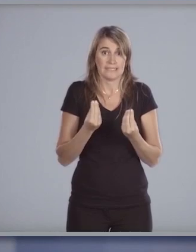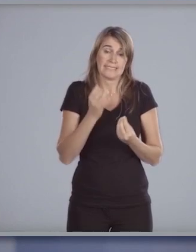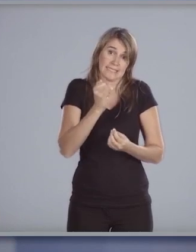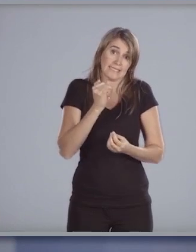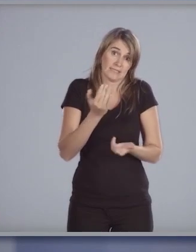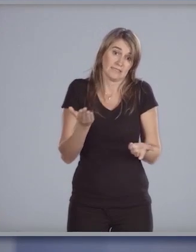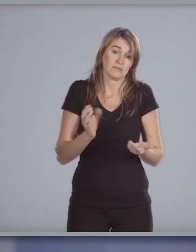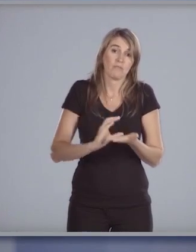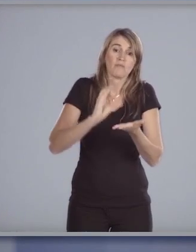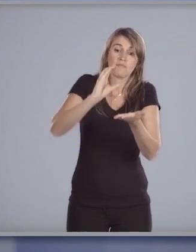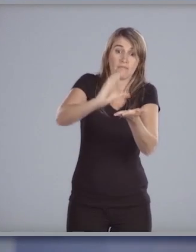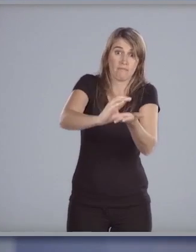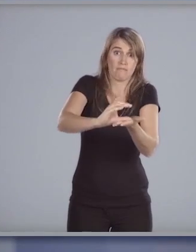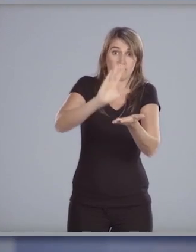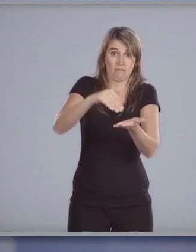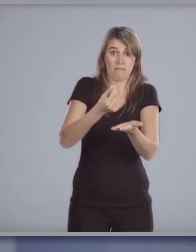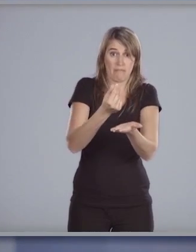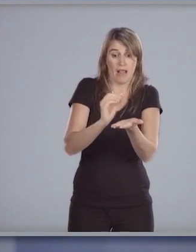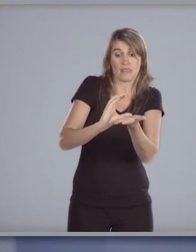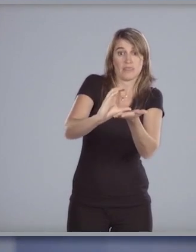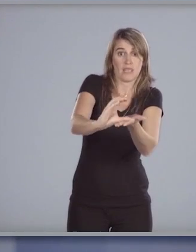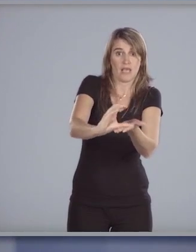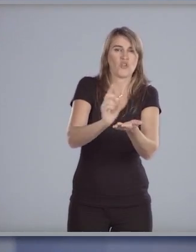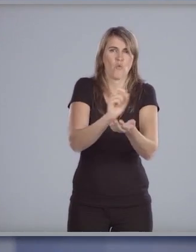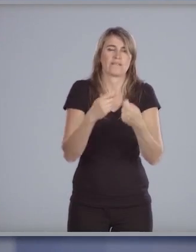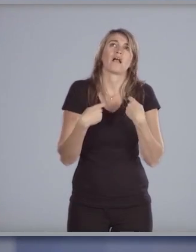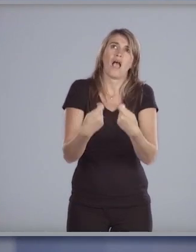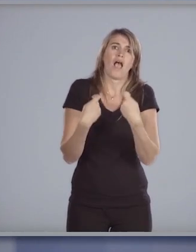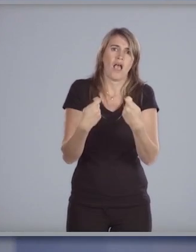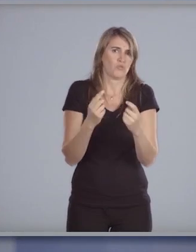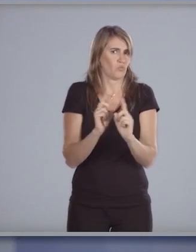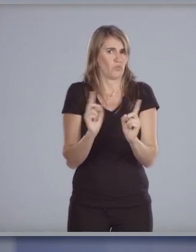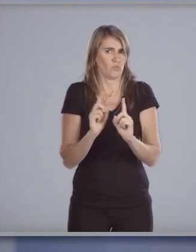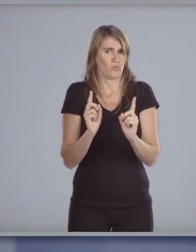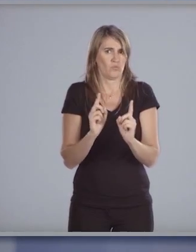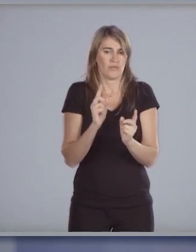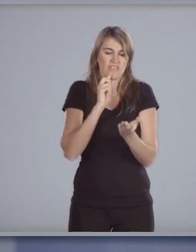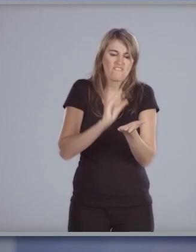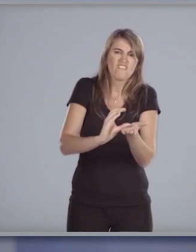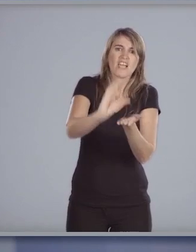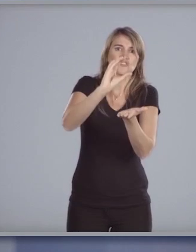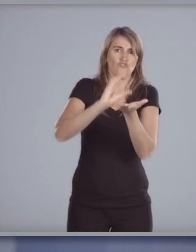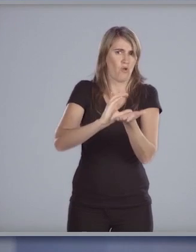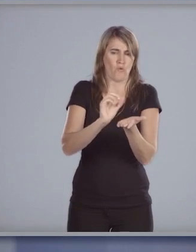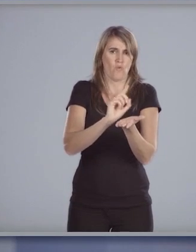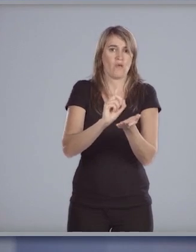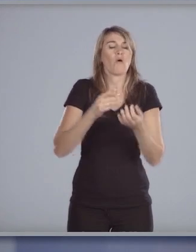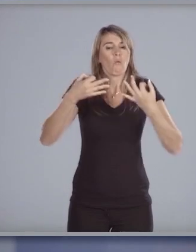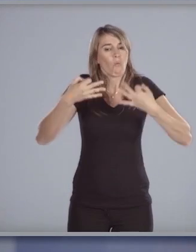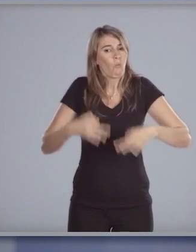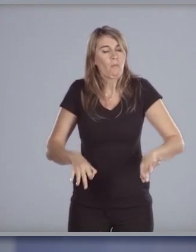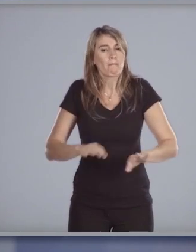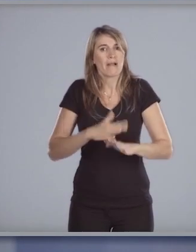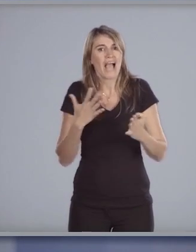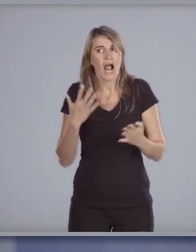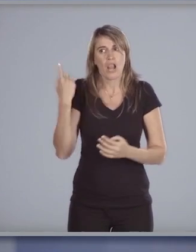destinar dichos recursos económicos no es un gasto ni siquiera es una inversión es